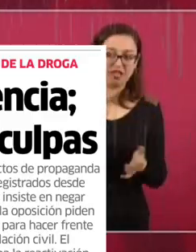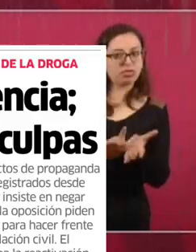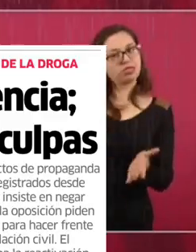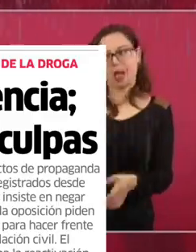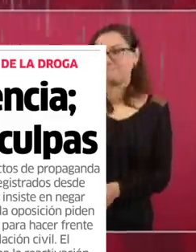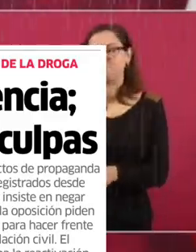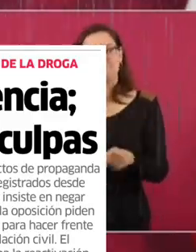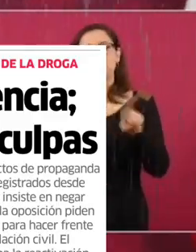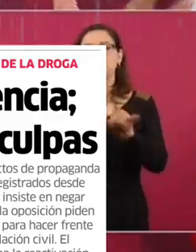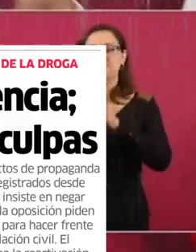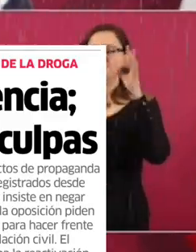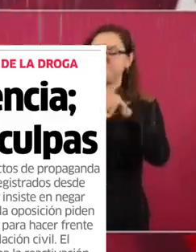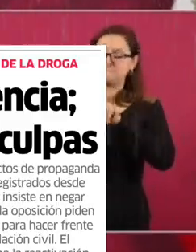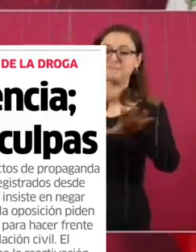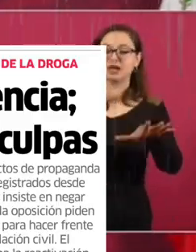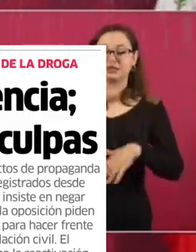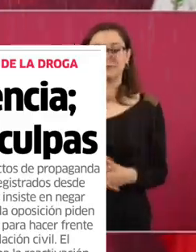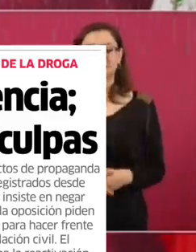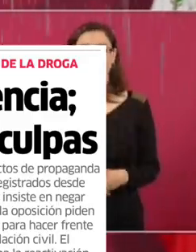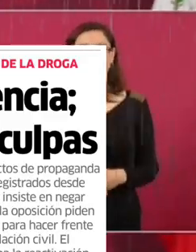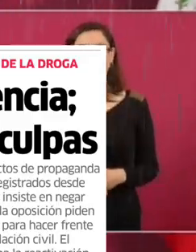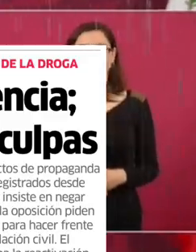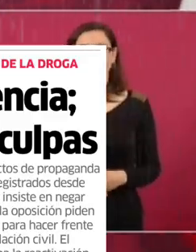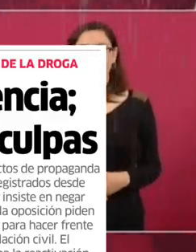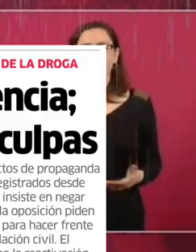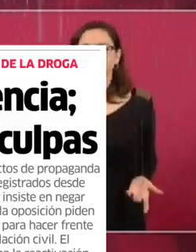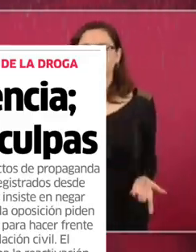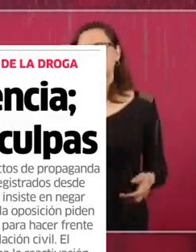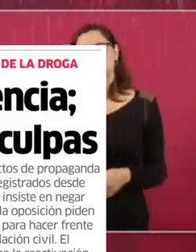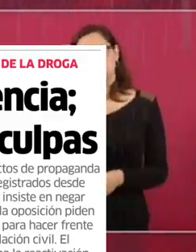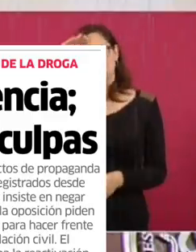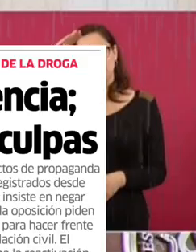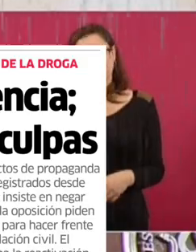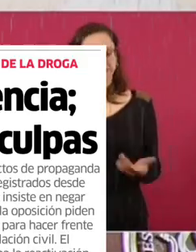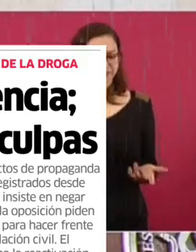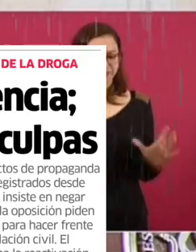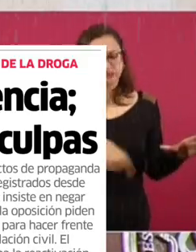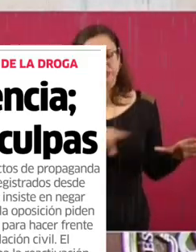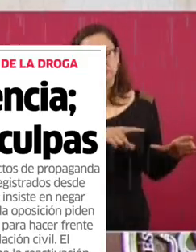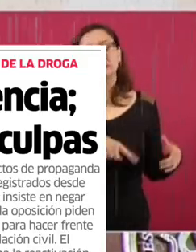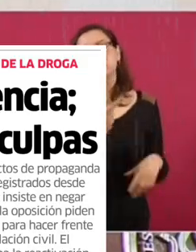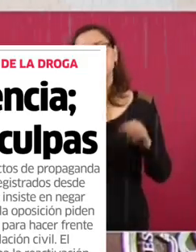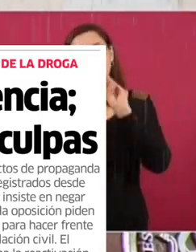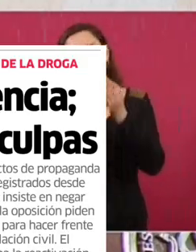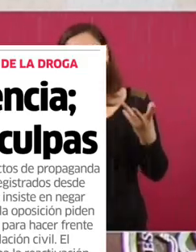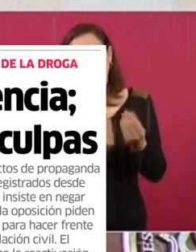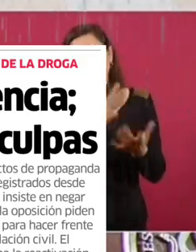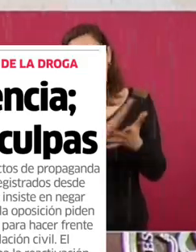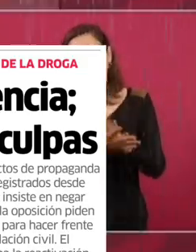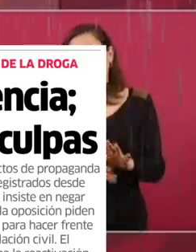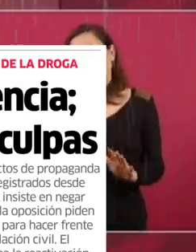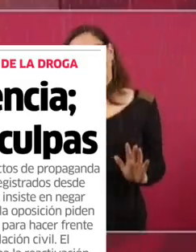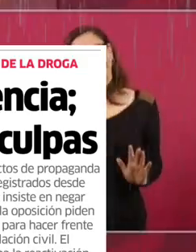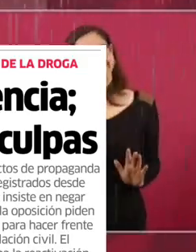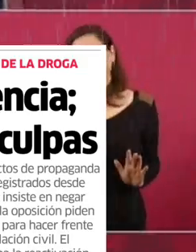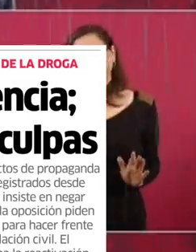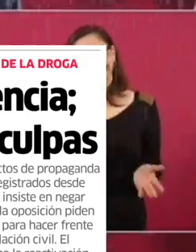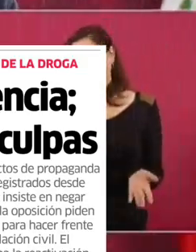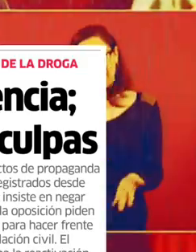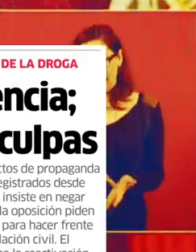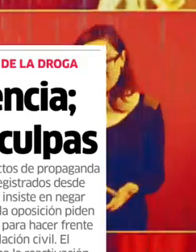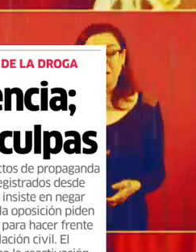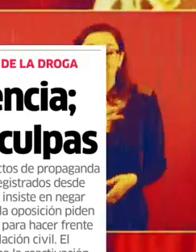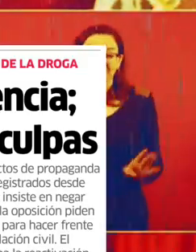decía yo que no se puede hablar de que fue una acción concertada, pero los extremos se tocan. No hay elementos para decir que fue algo